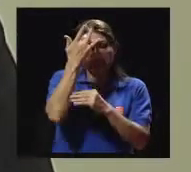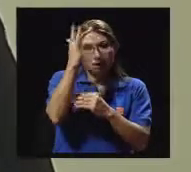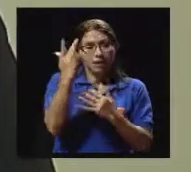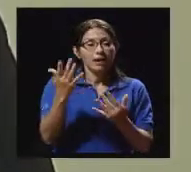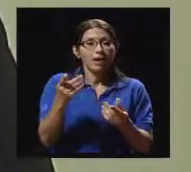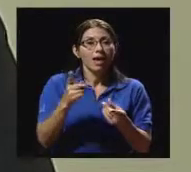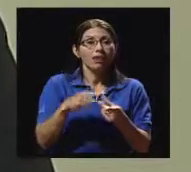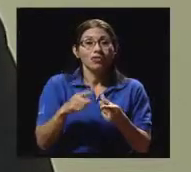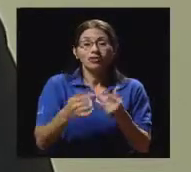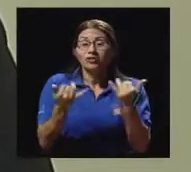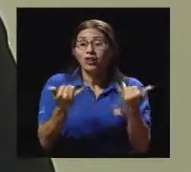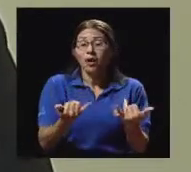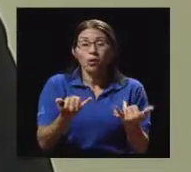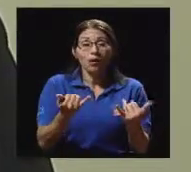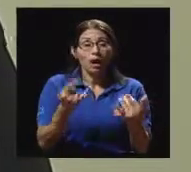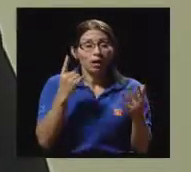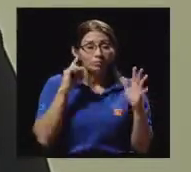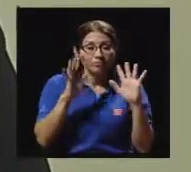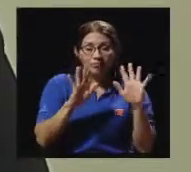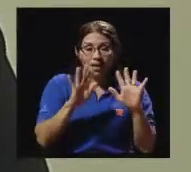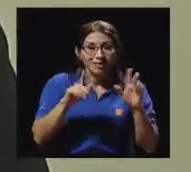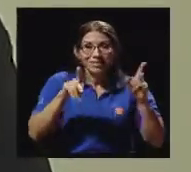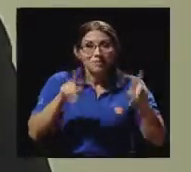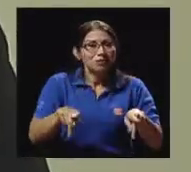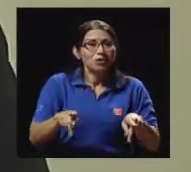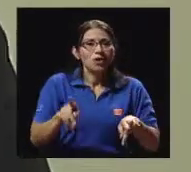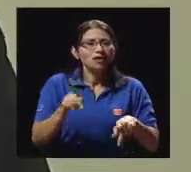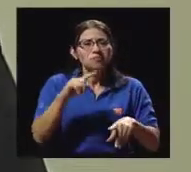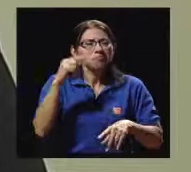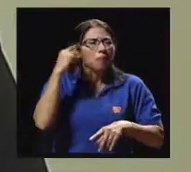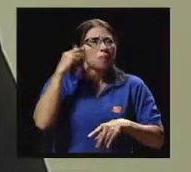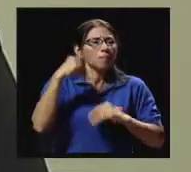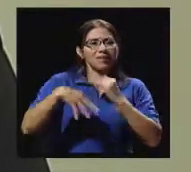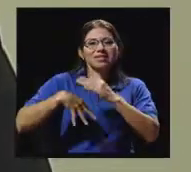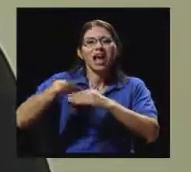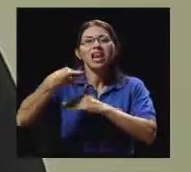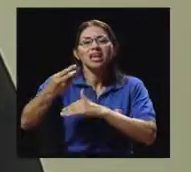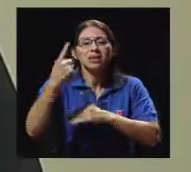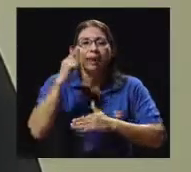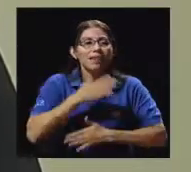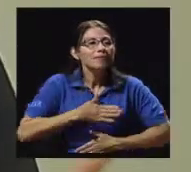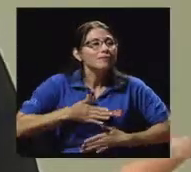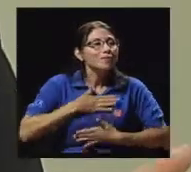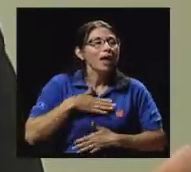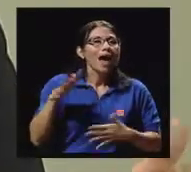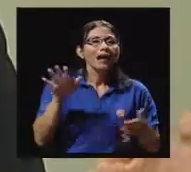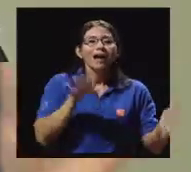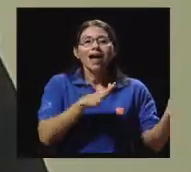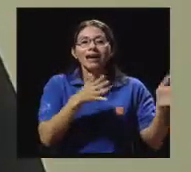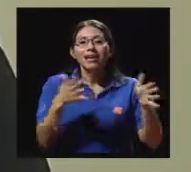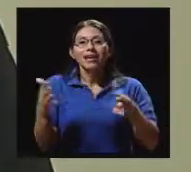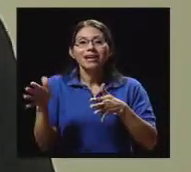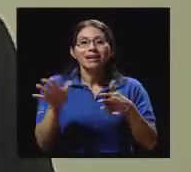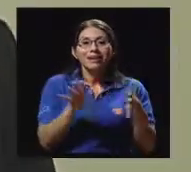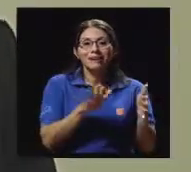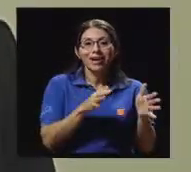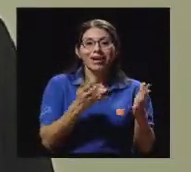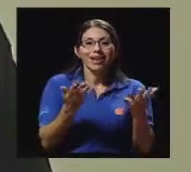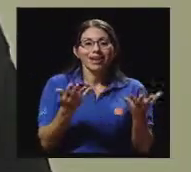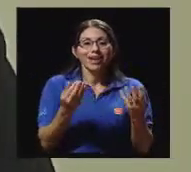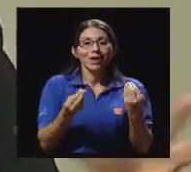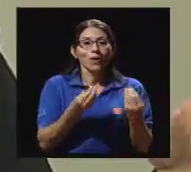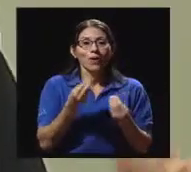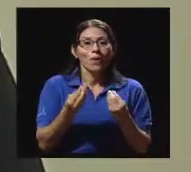Entonces se ha dejado mucho el salir a disfrutar un ratito al aire libre, a lo que llamaban picnic o lo que